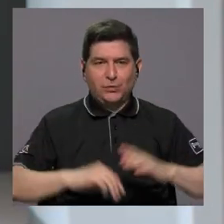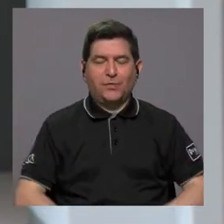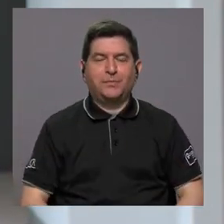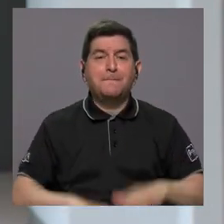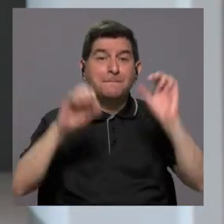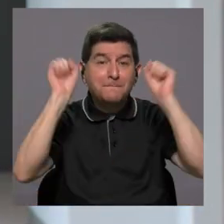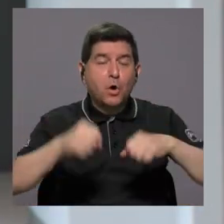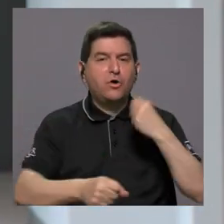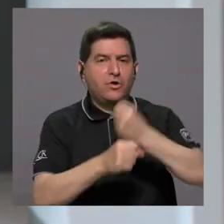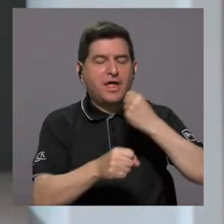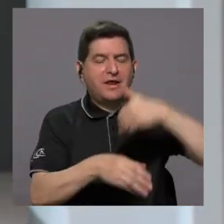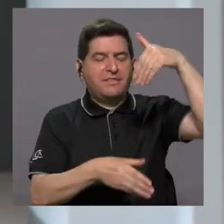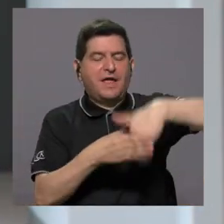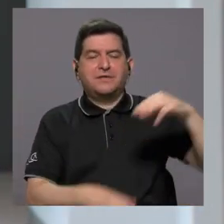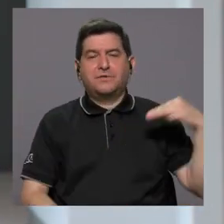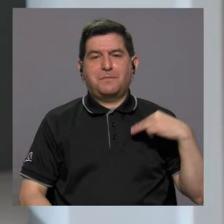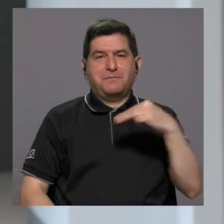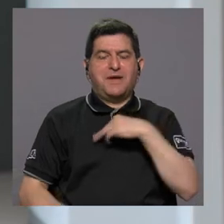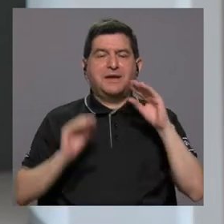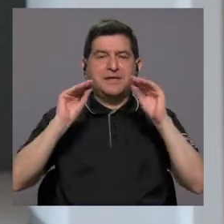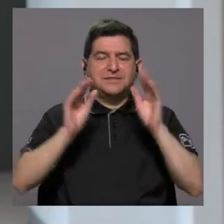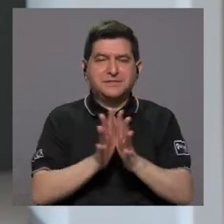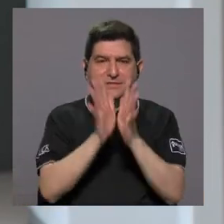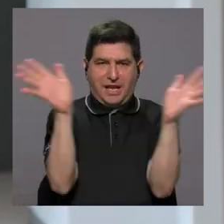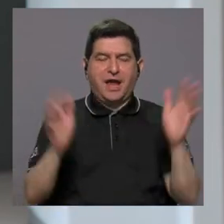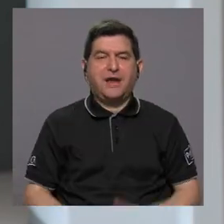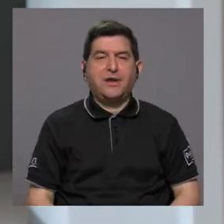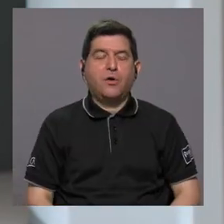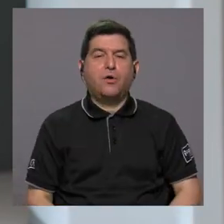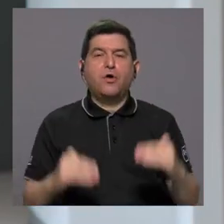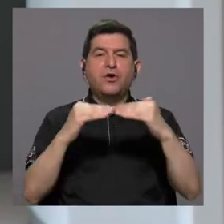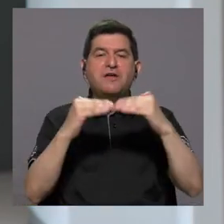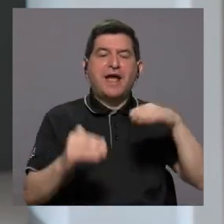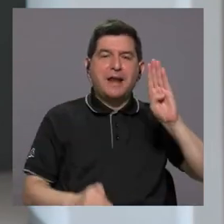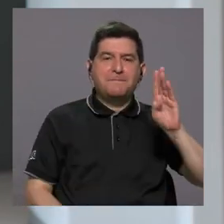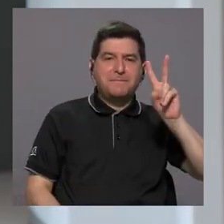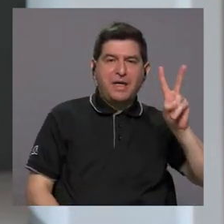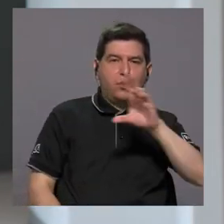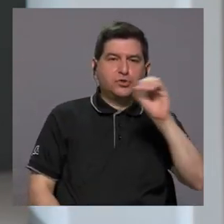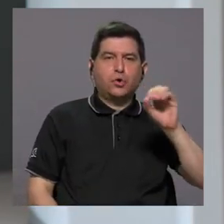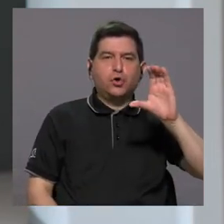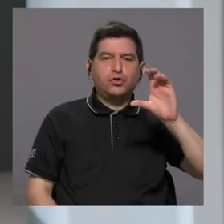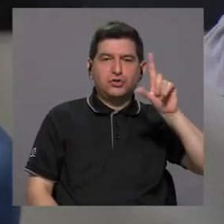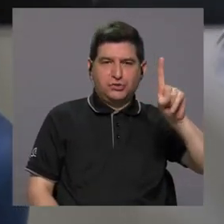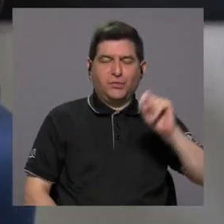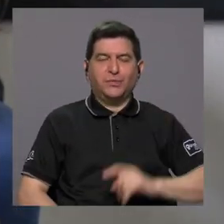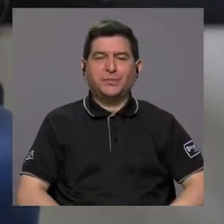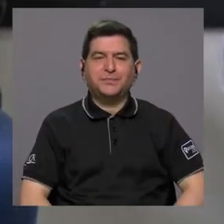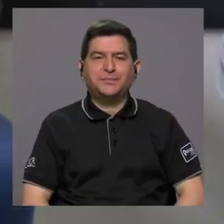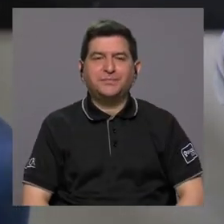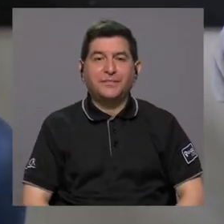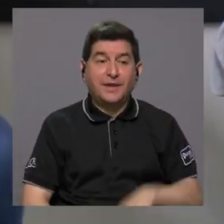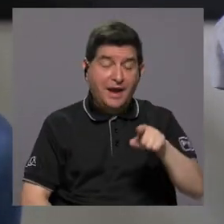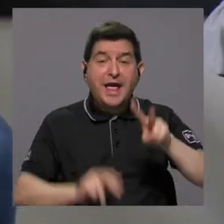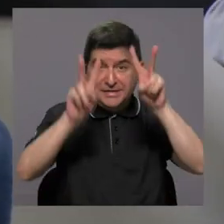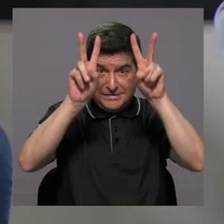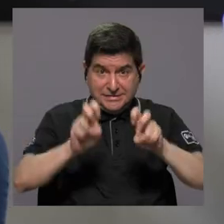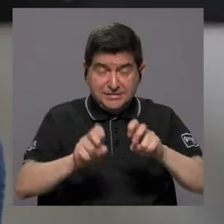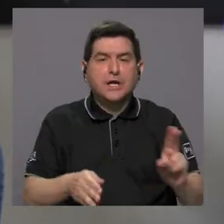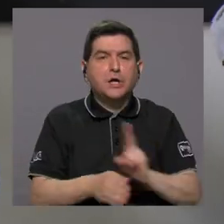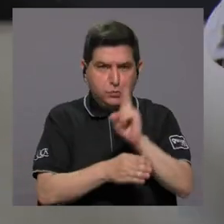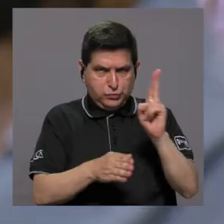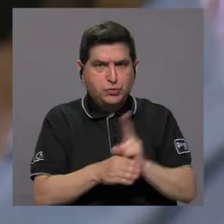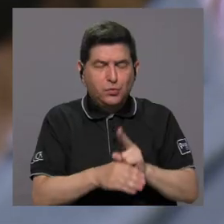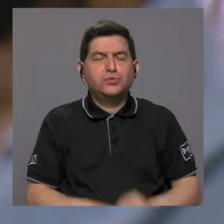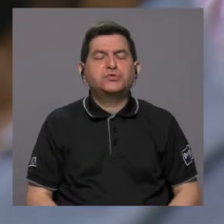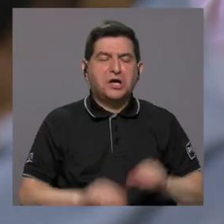para que trabaje en el Ministerio de Educación Pública con un B2 o un C1. Estas pruebas son